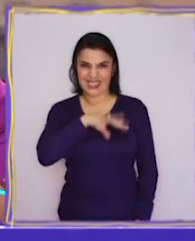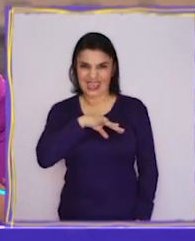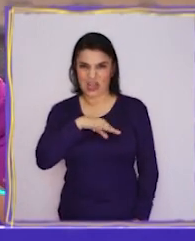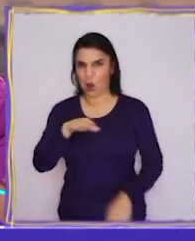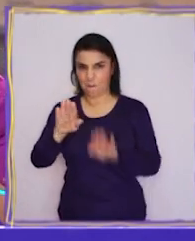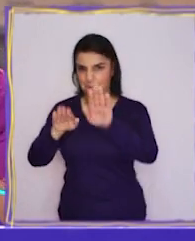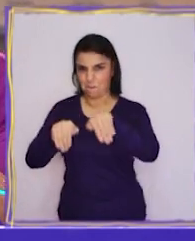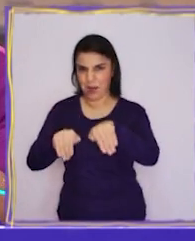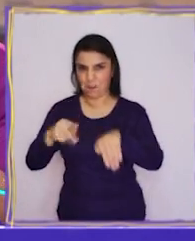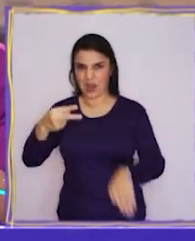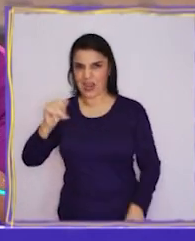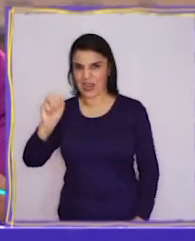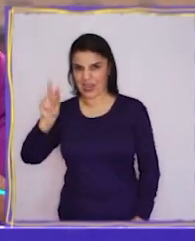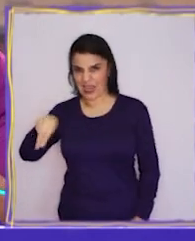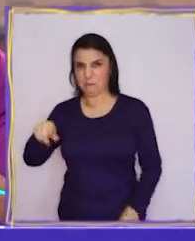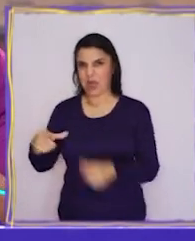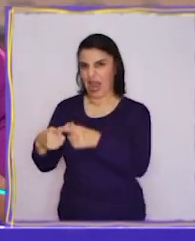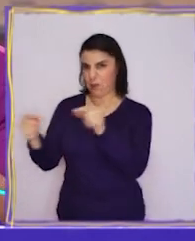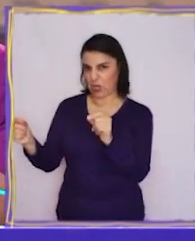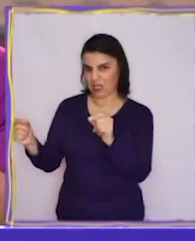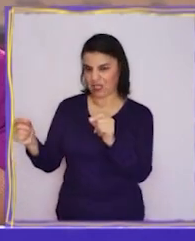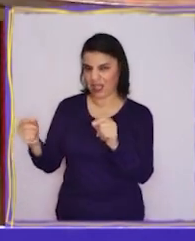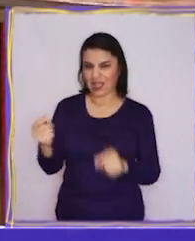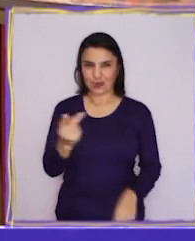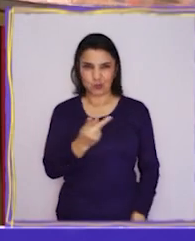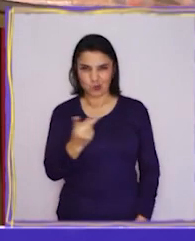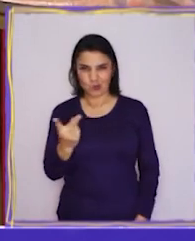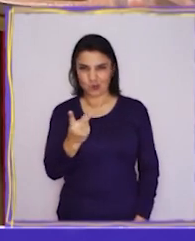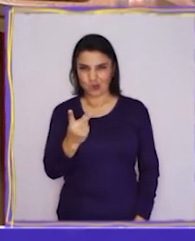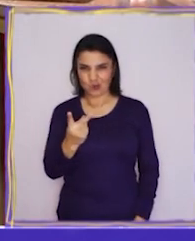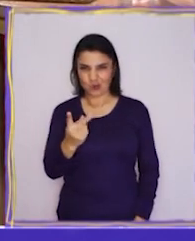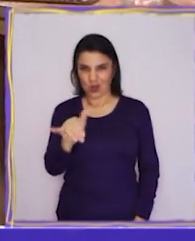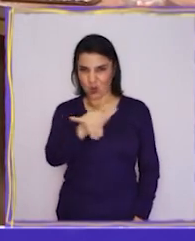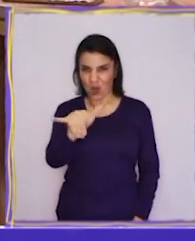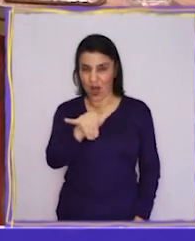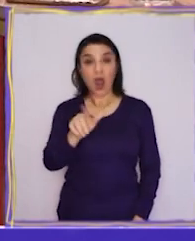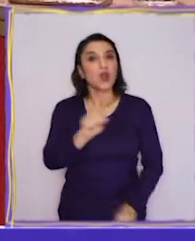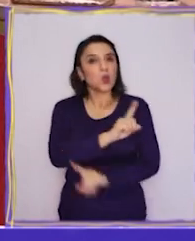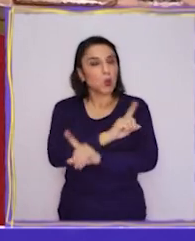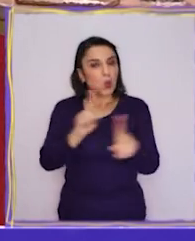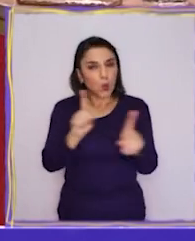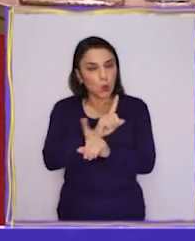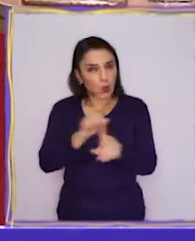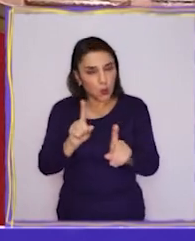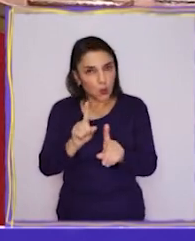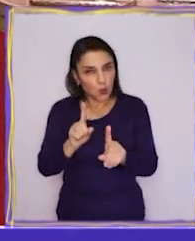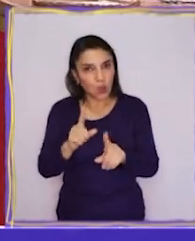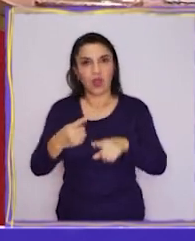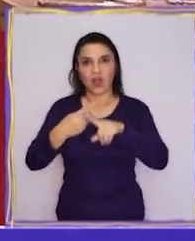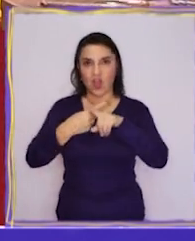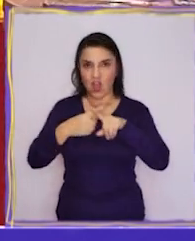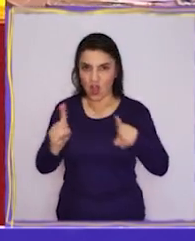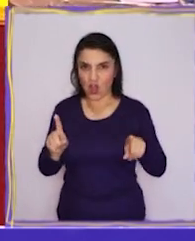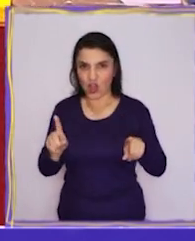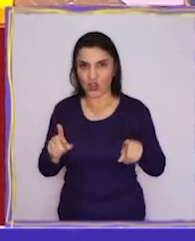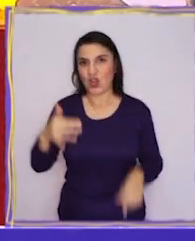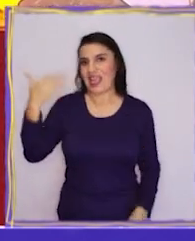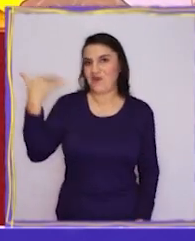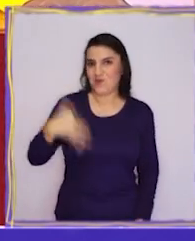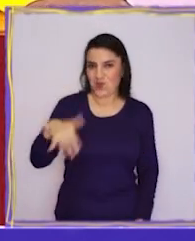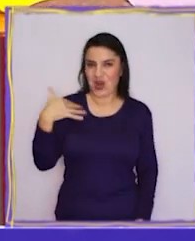¿será igual a Kim, que es japonesa? No, claro que no. ¿Qué otro elemento será